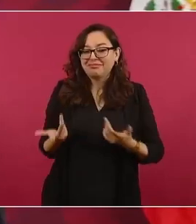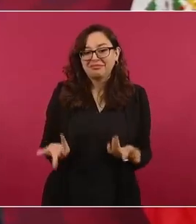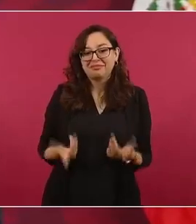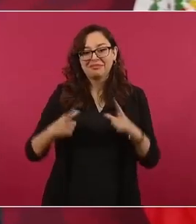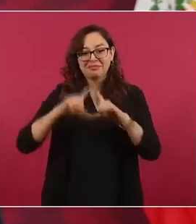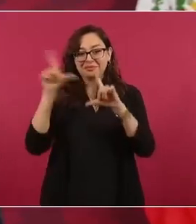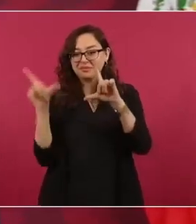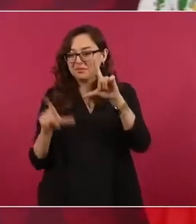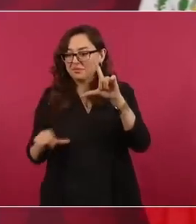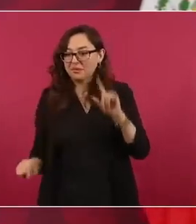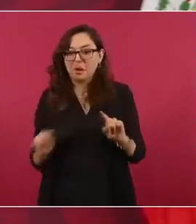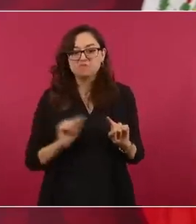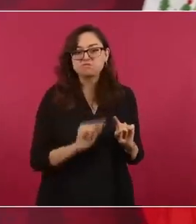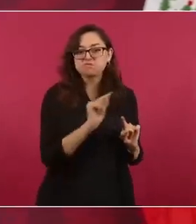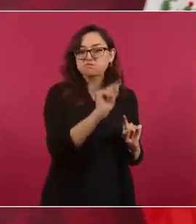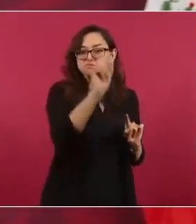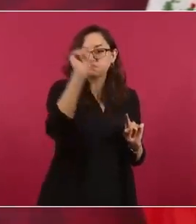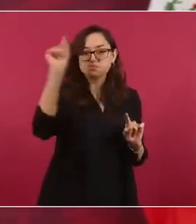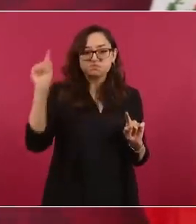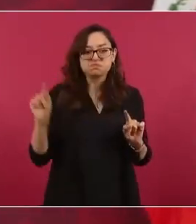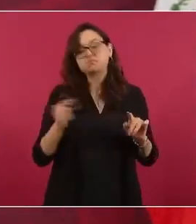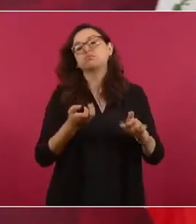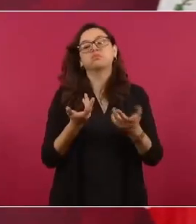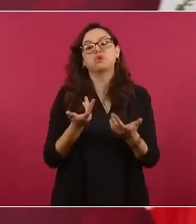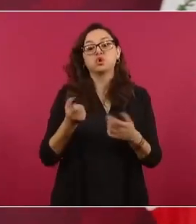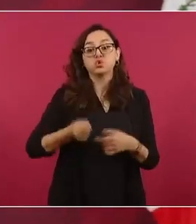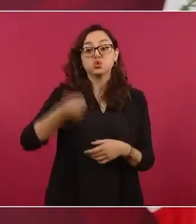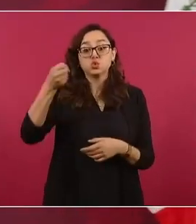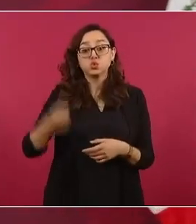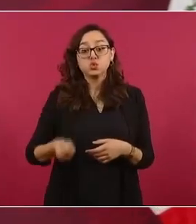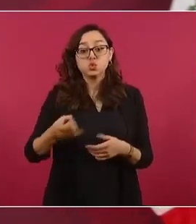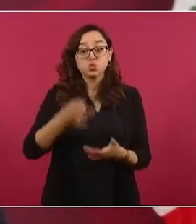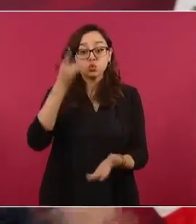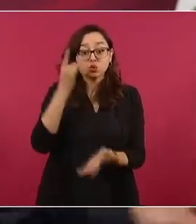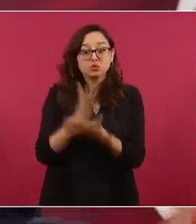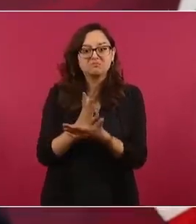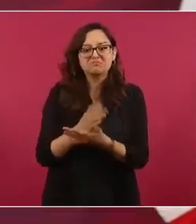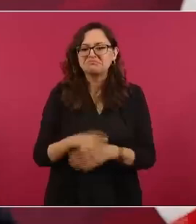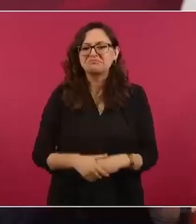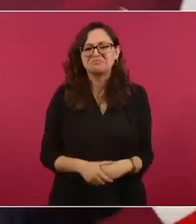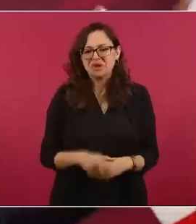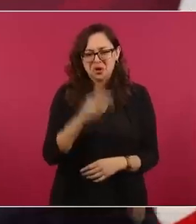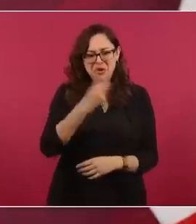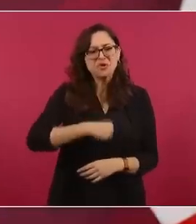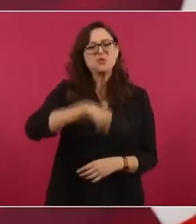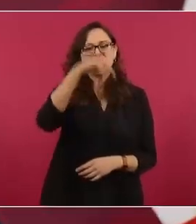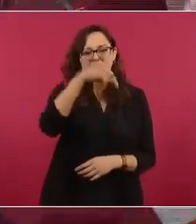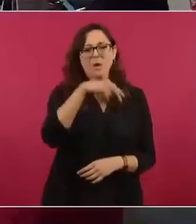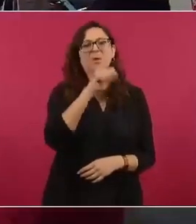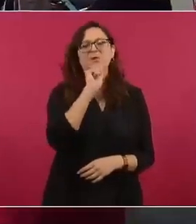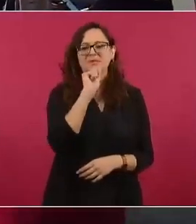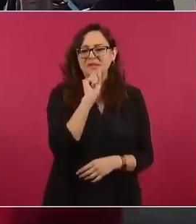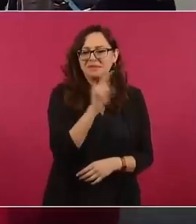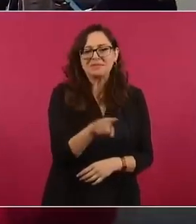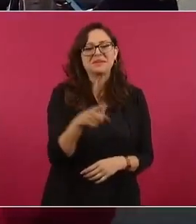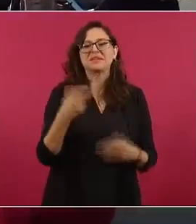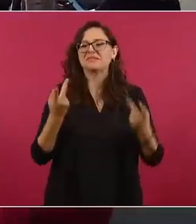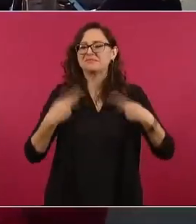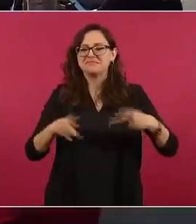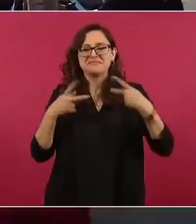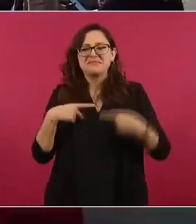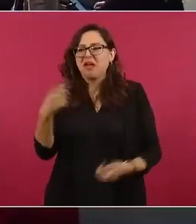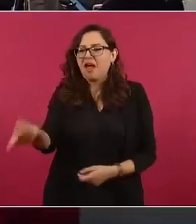son los estados del sureste, vamos a Sonora y la gente cariñosísima,